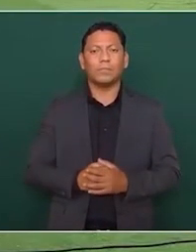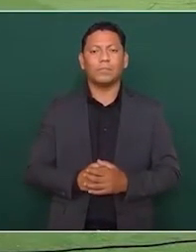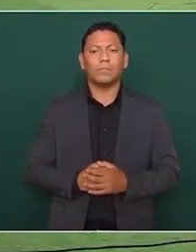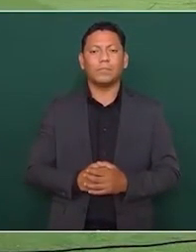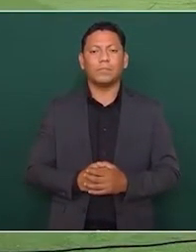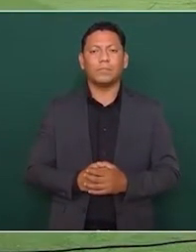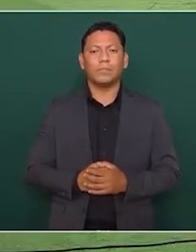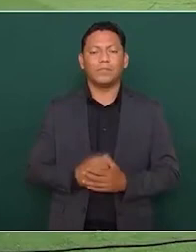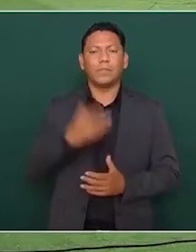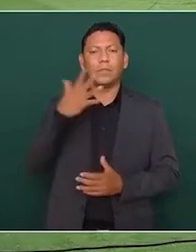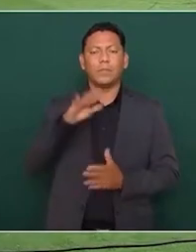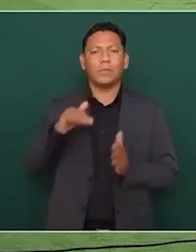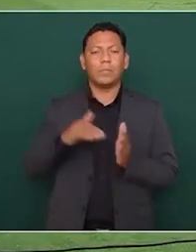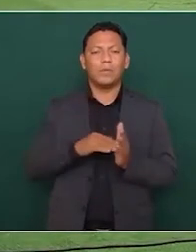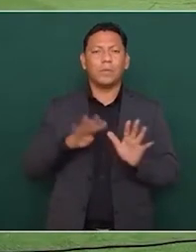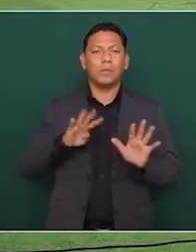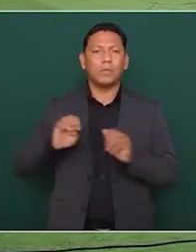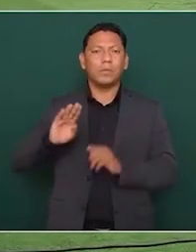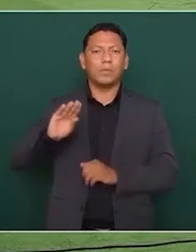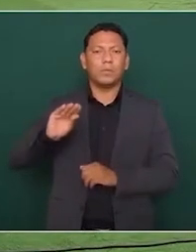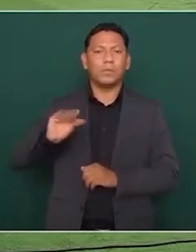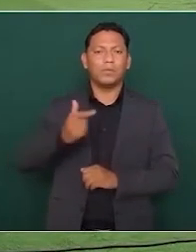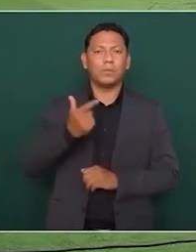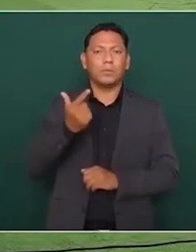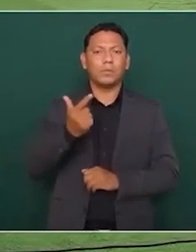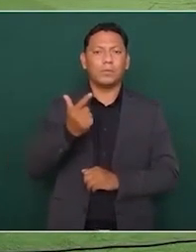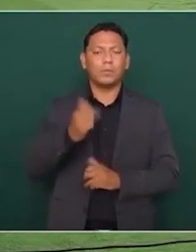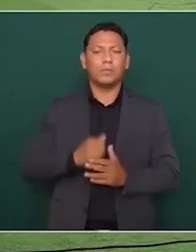10.997